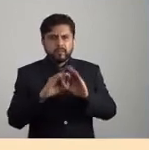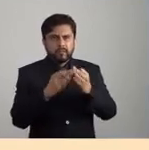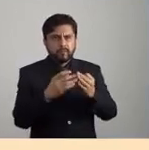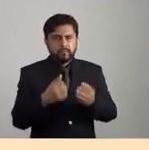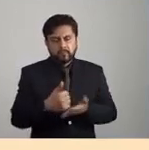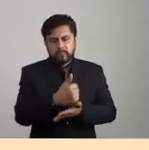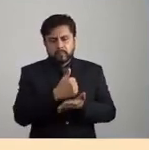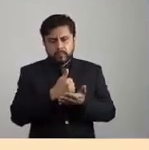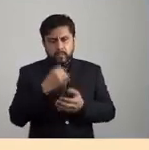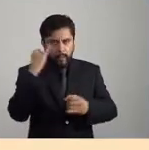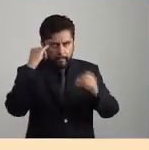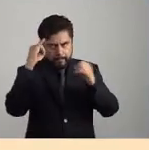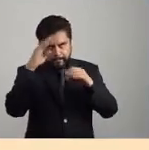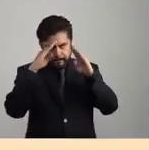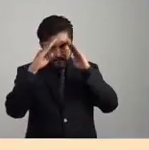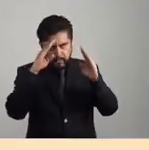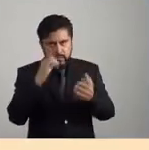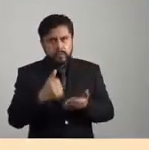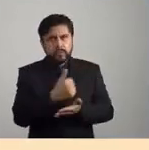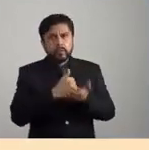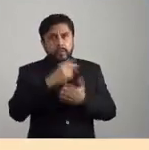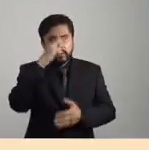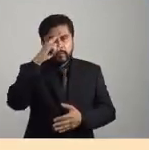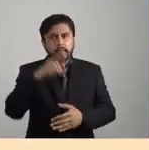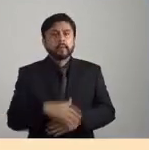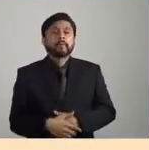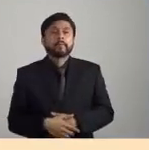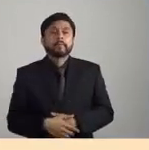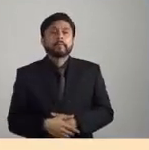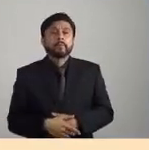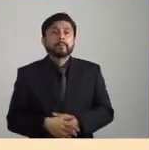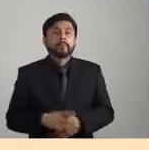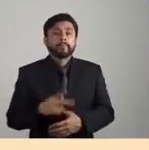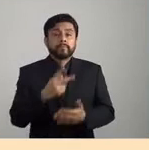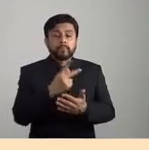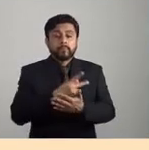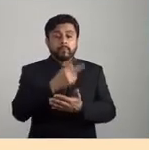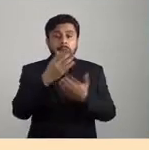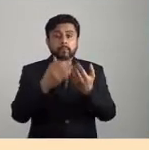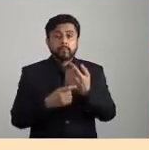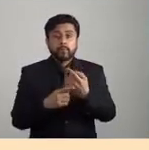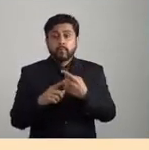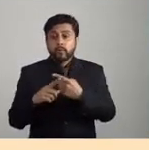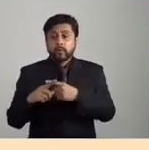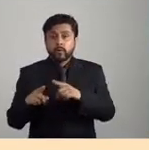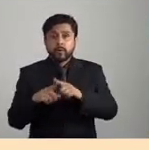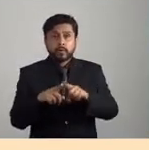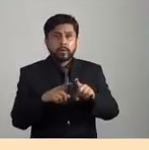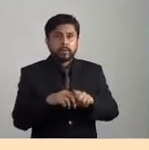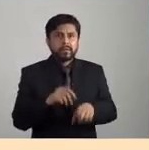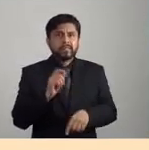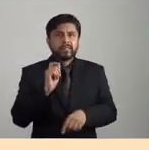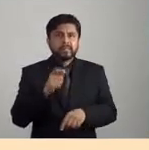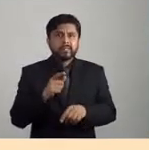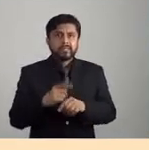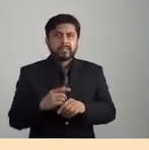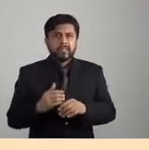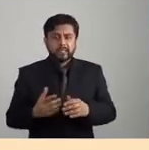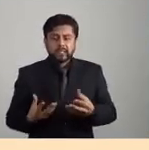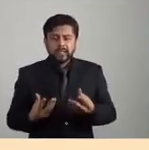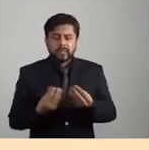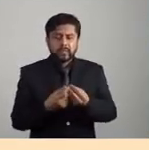de México. A su vez, ambos proyectos forman parte del ecosistema iberoamericano del libro independiente.